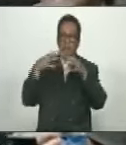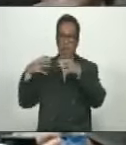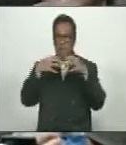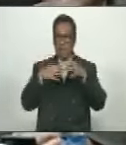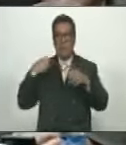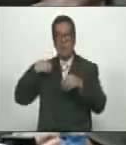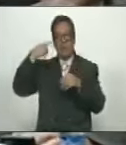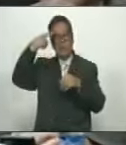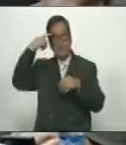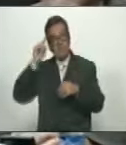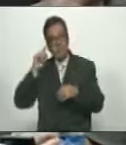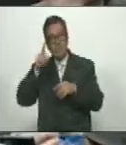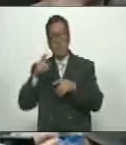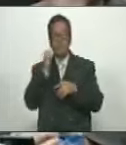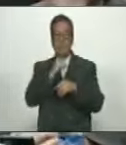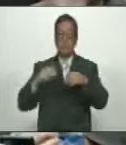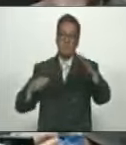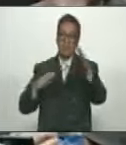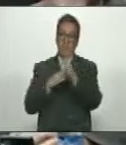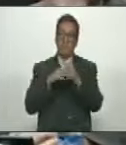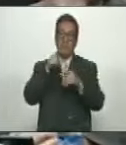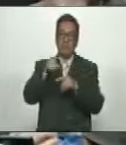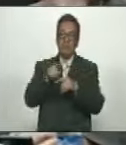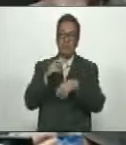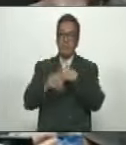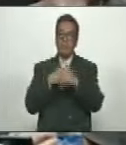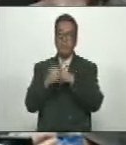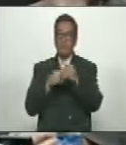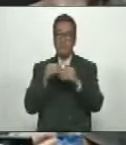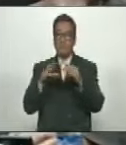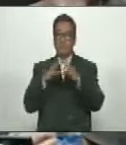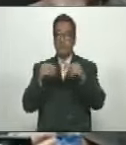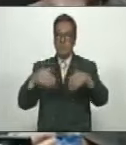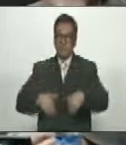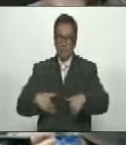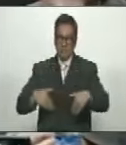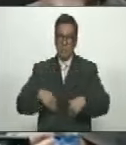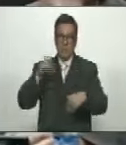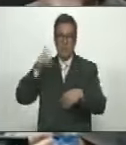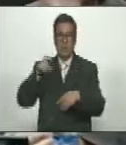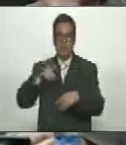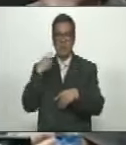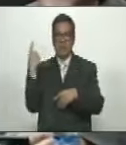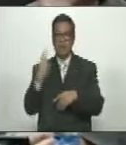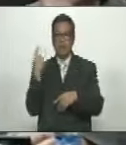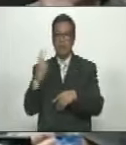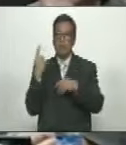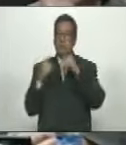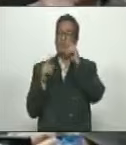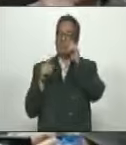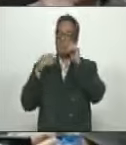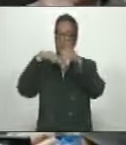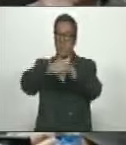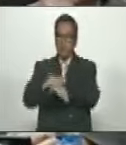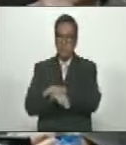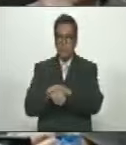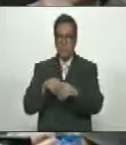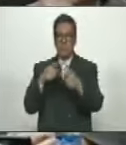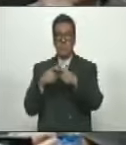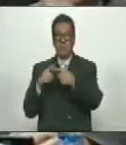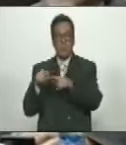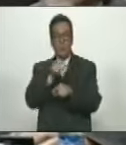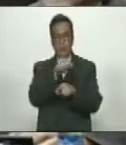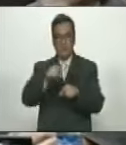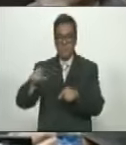A Pesar Del Criminal Bloqueo Ha Realizado Todos Los Esfuerzos Necesarios No Solamente Para Incorporar Ese Resto De